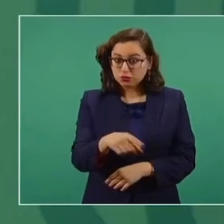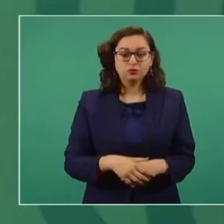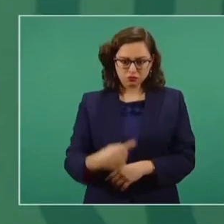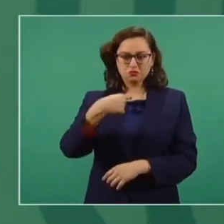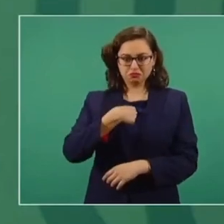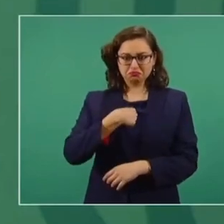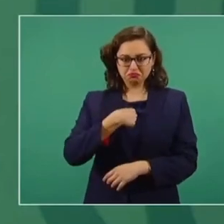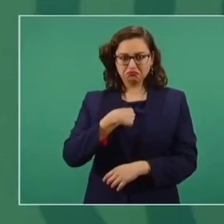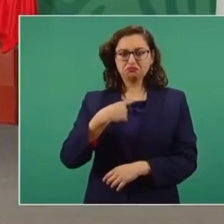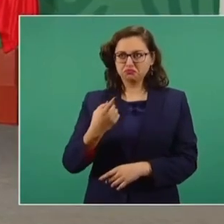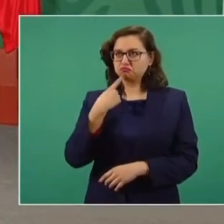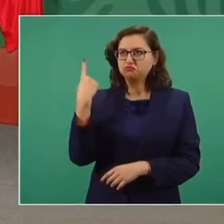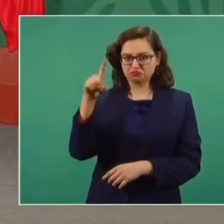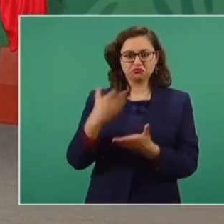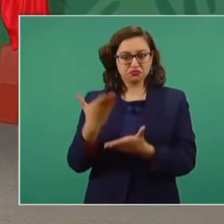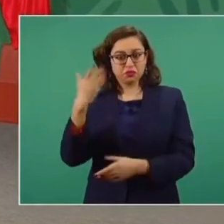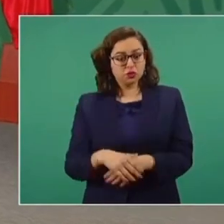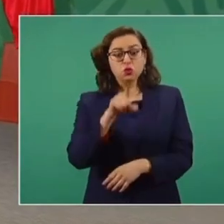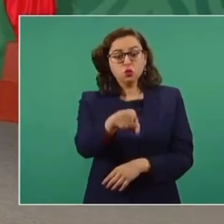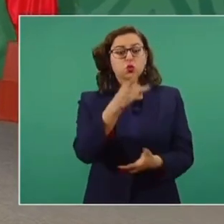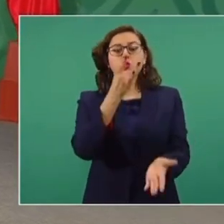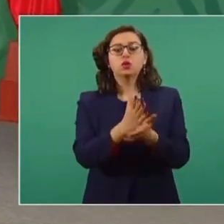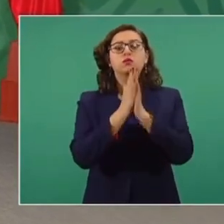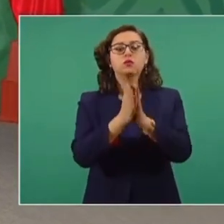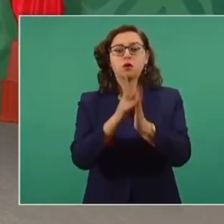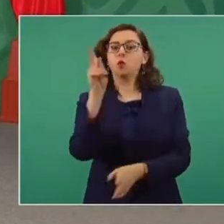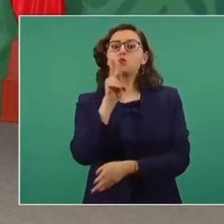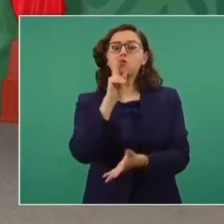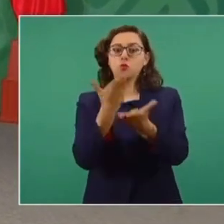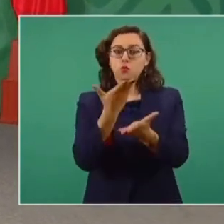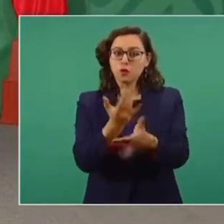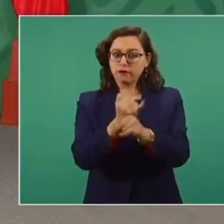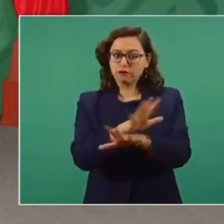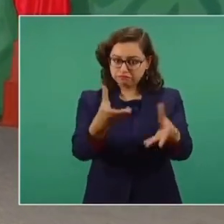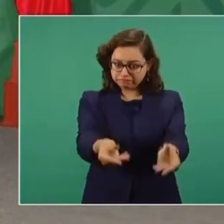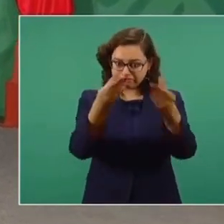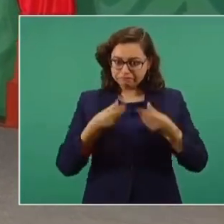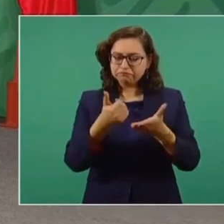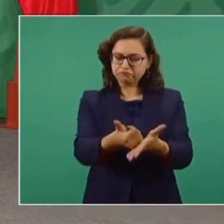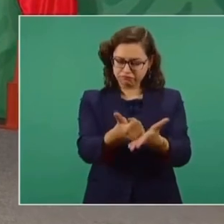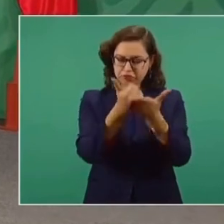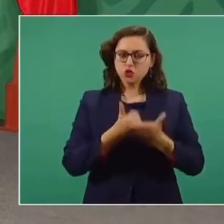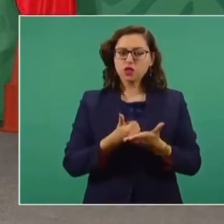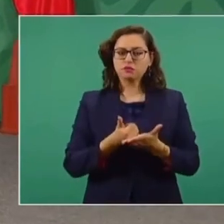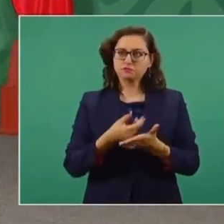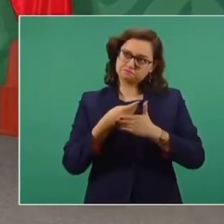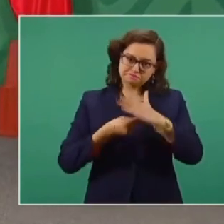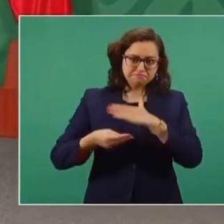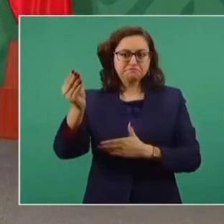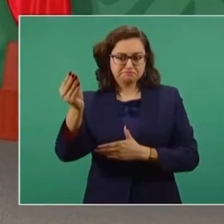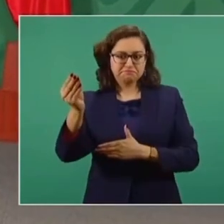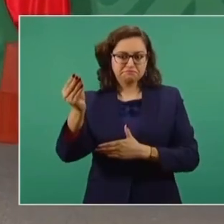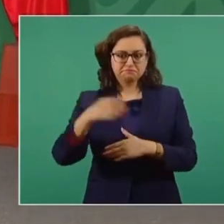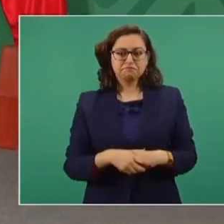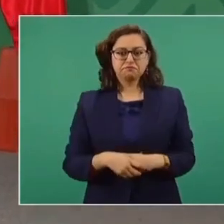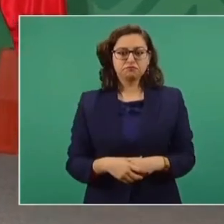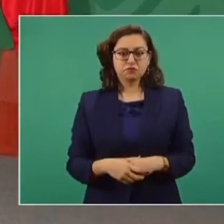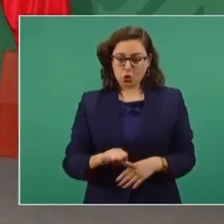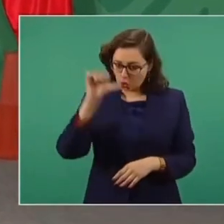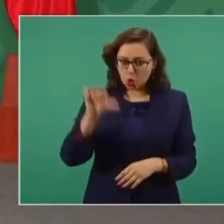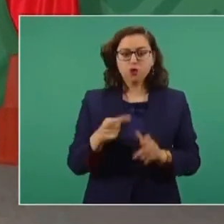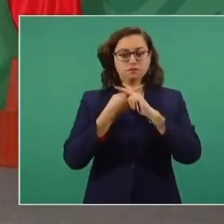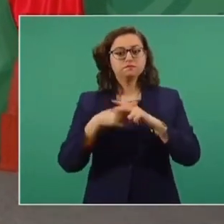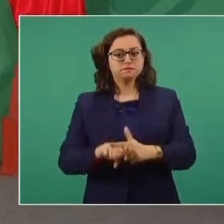lo hacemos nosotros, nada más nos ayudas entregándonos la información que tengas y desde hoy mismo